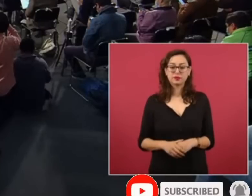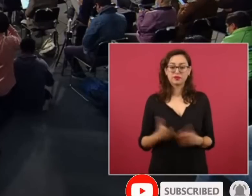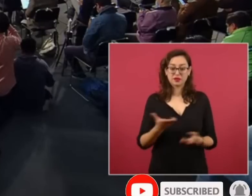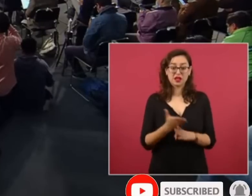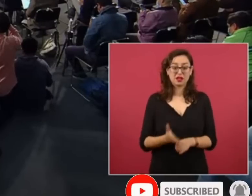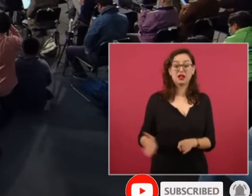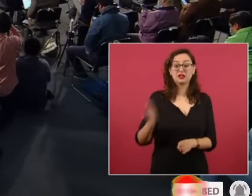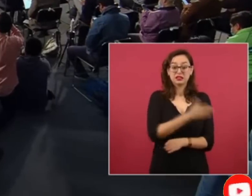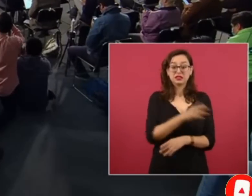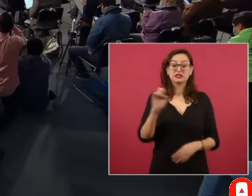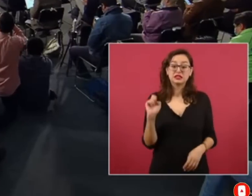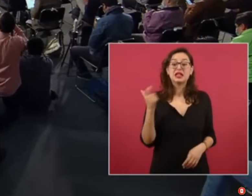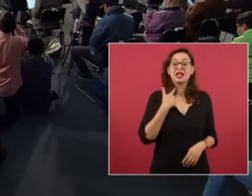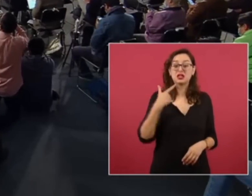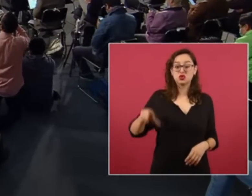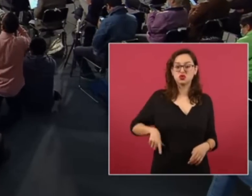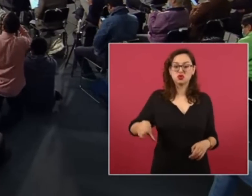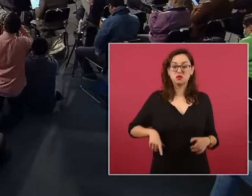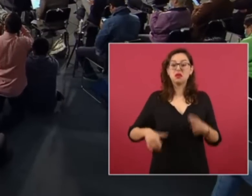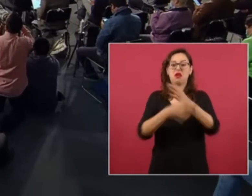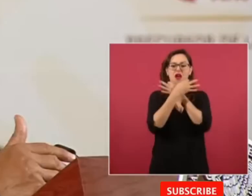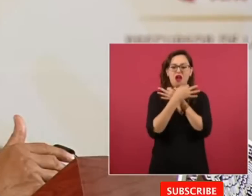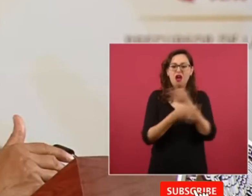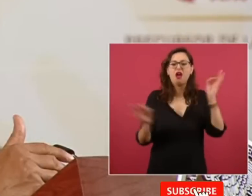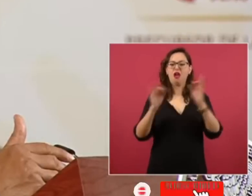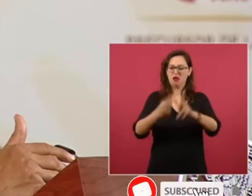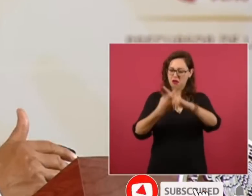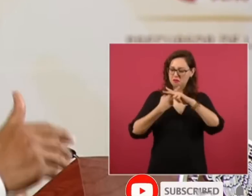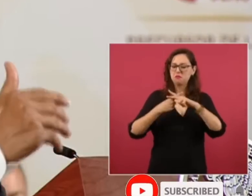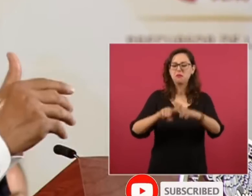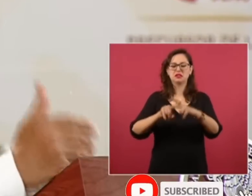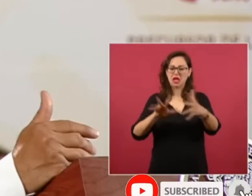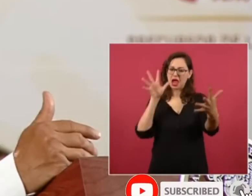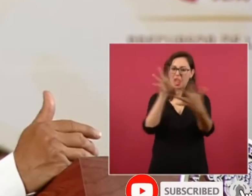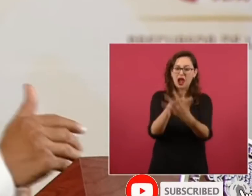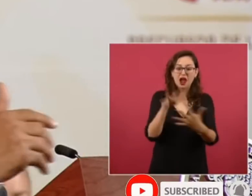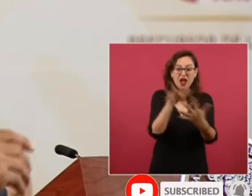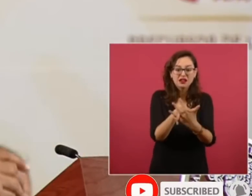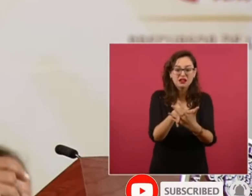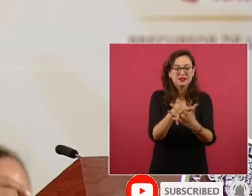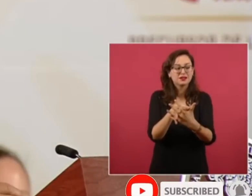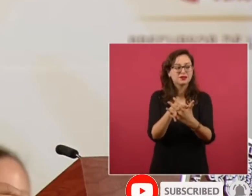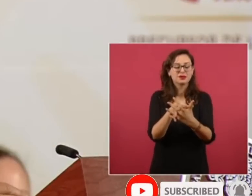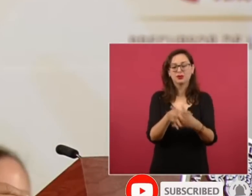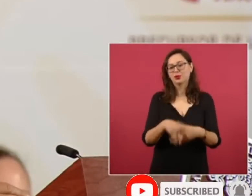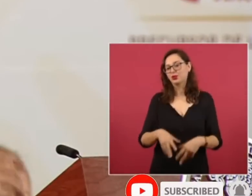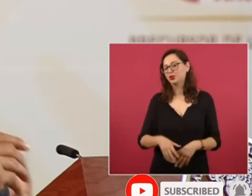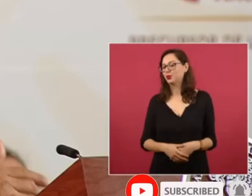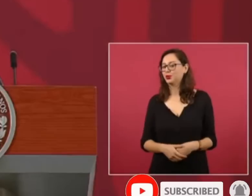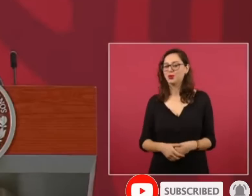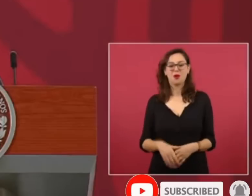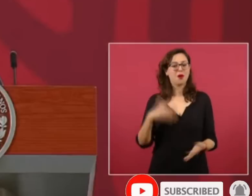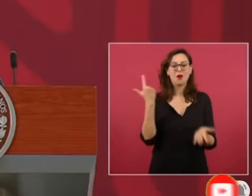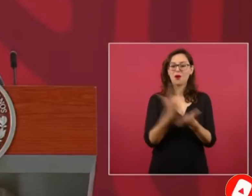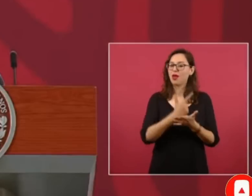el haber declarado la guerra a la delincuencia al